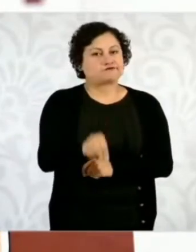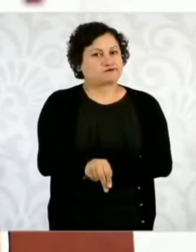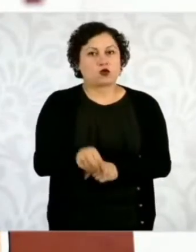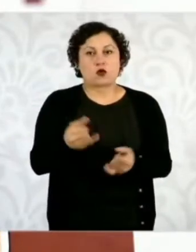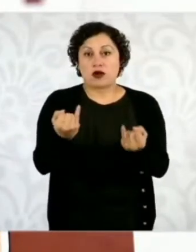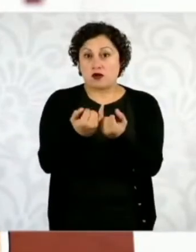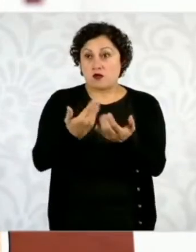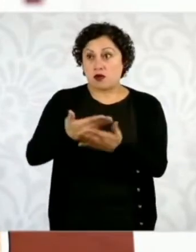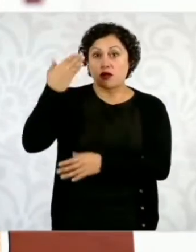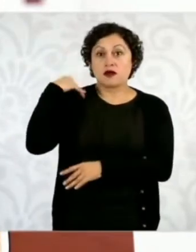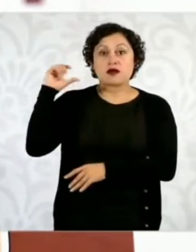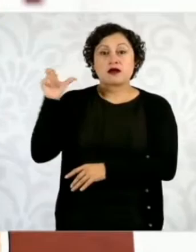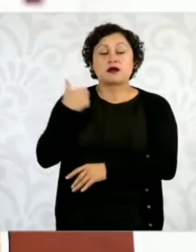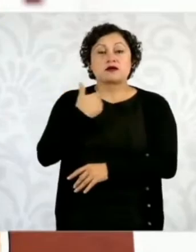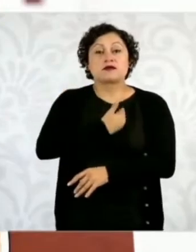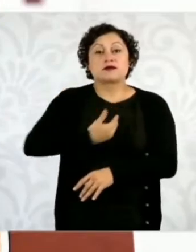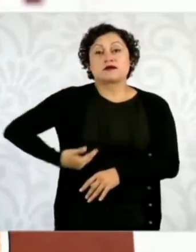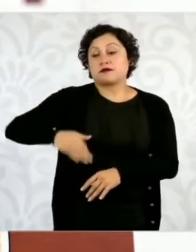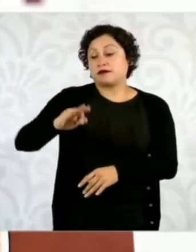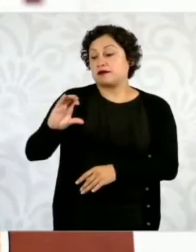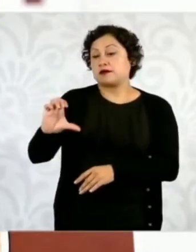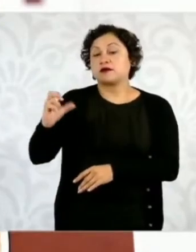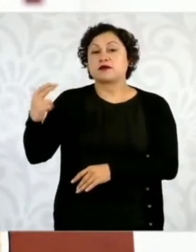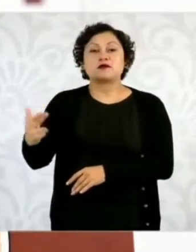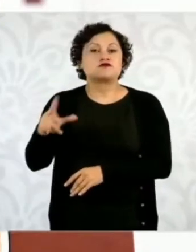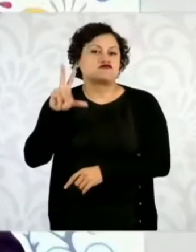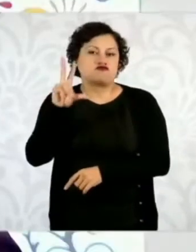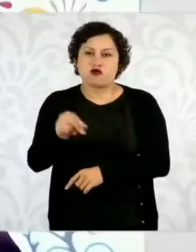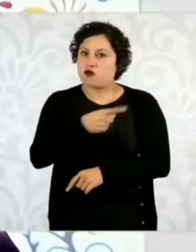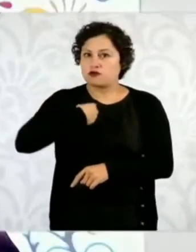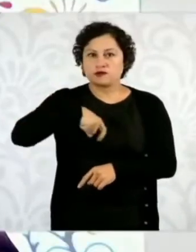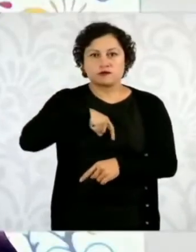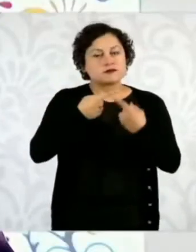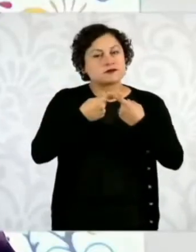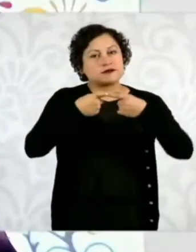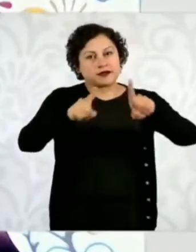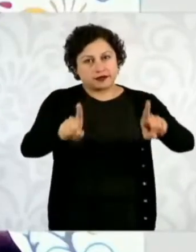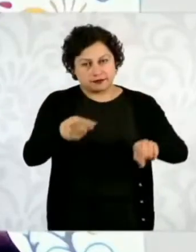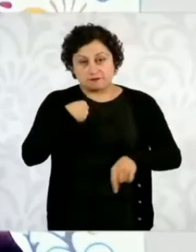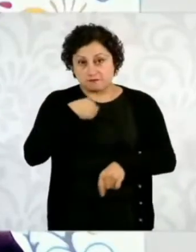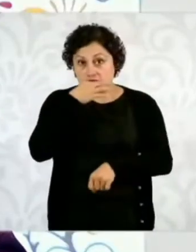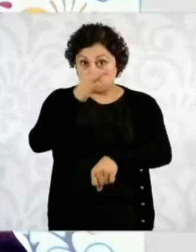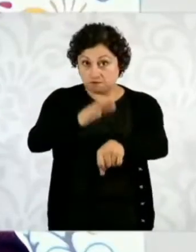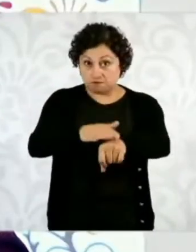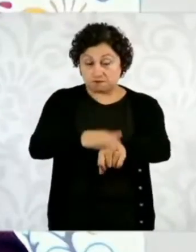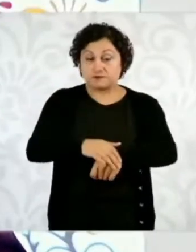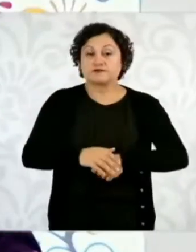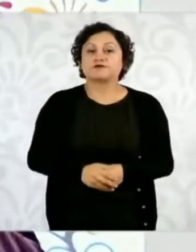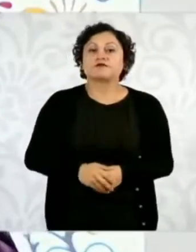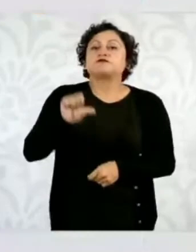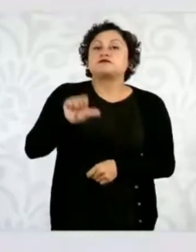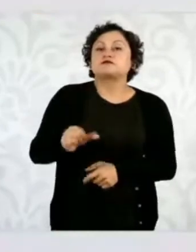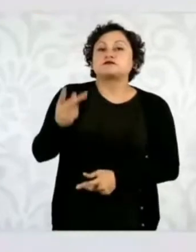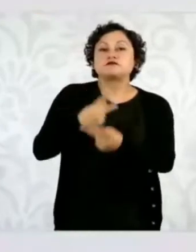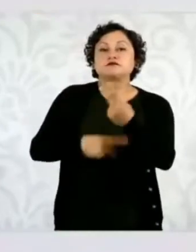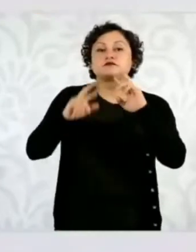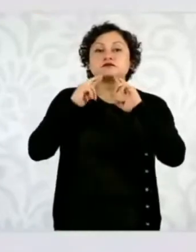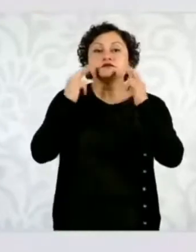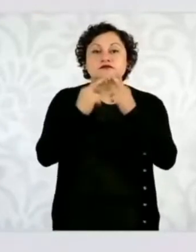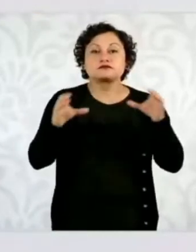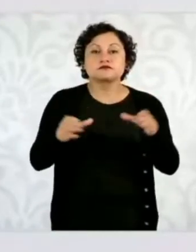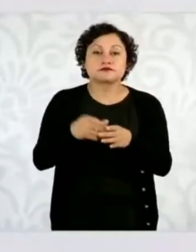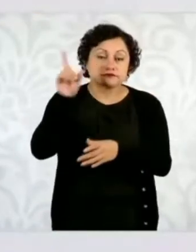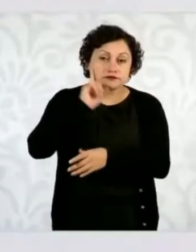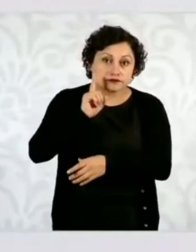no va haber guerra contra el narco. Entonces, en el caso de Tijuana, que estuvo hoy Marina del Pilar, vamos a